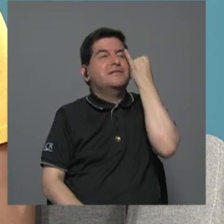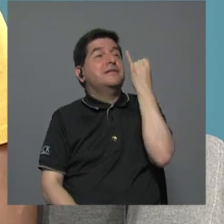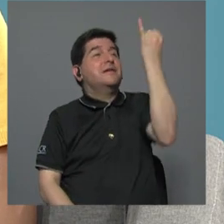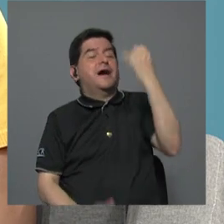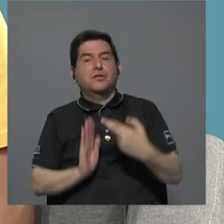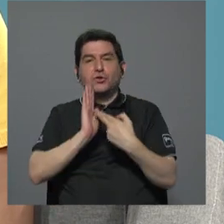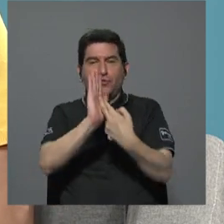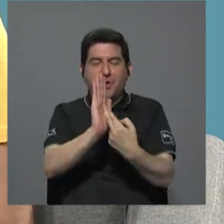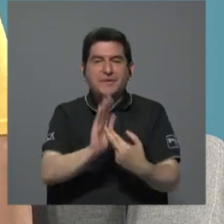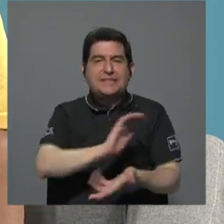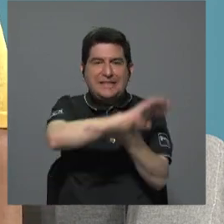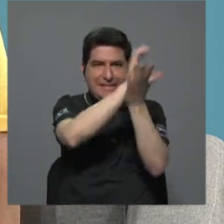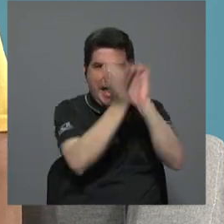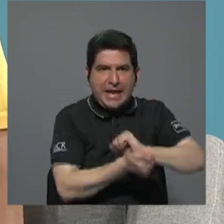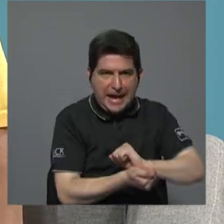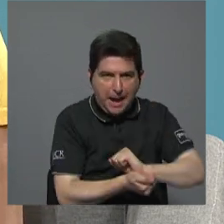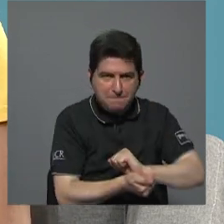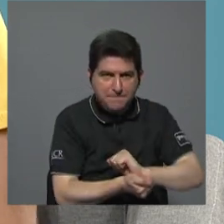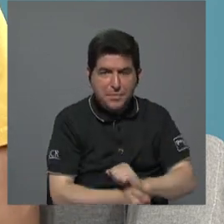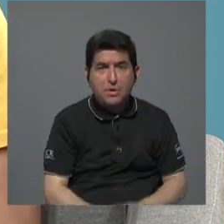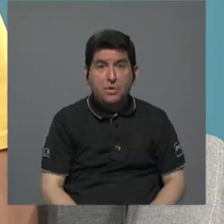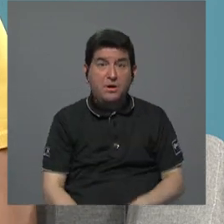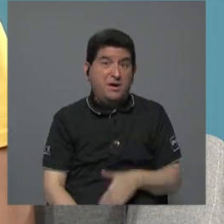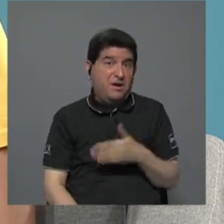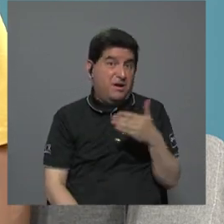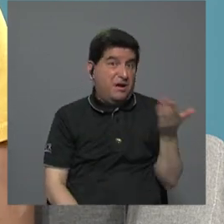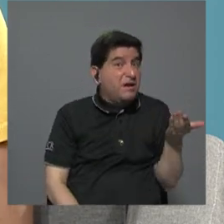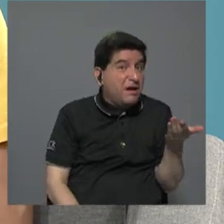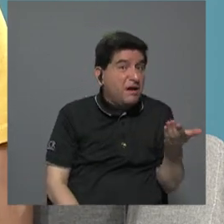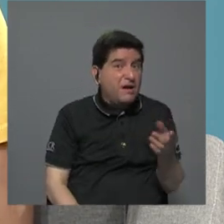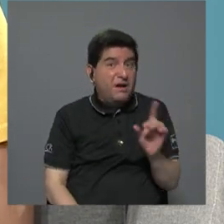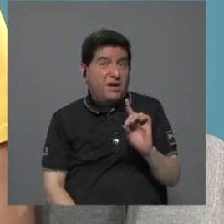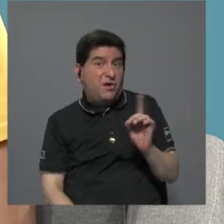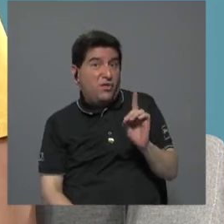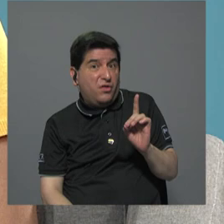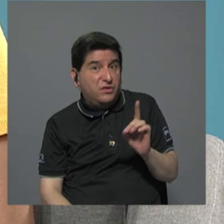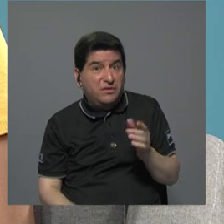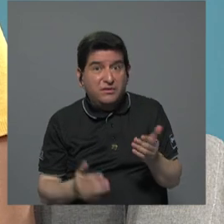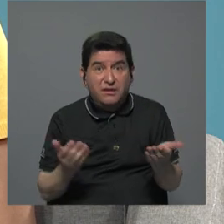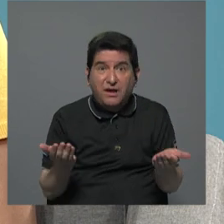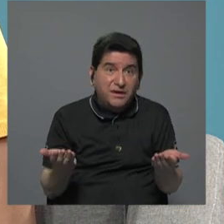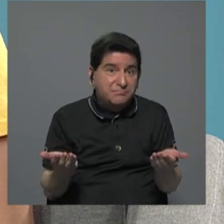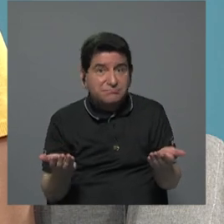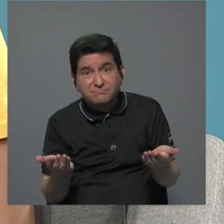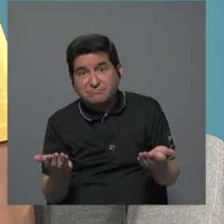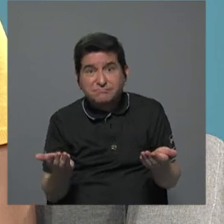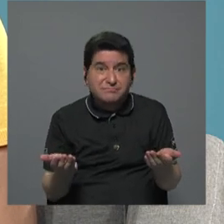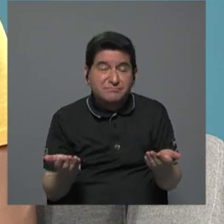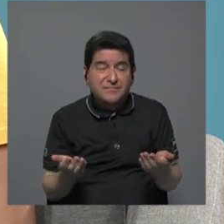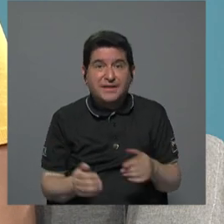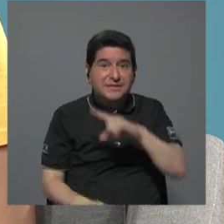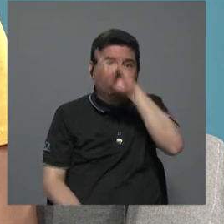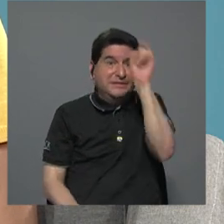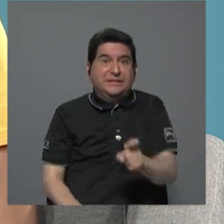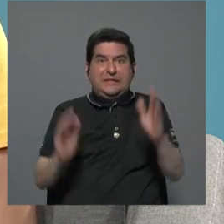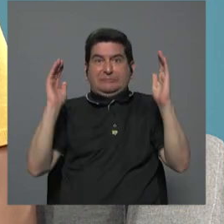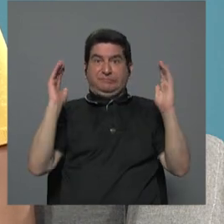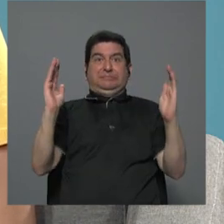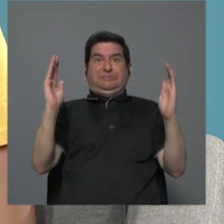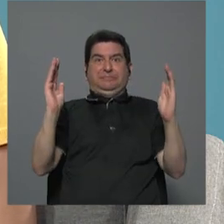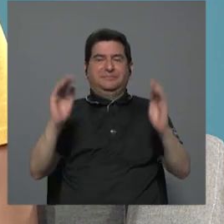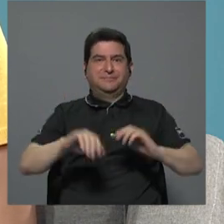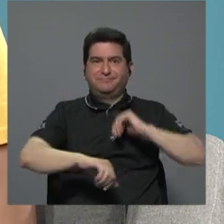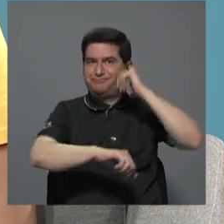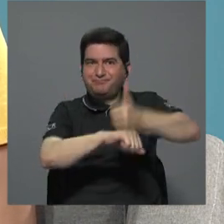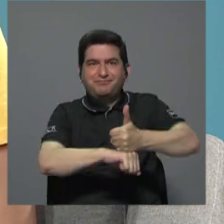represente el cambio hacia qué hacia dónde bueno ese es la gran interrogante que nos